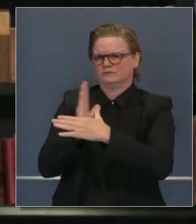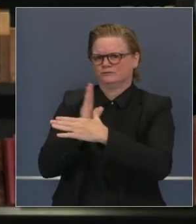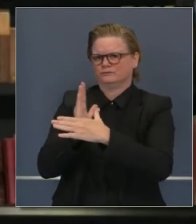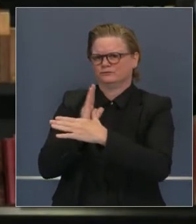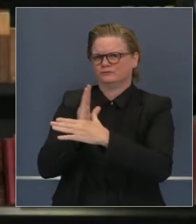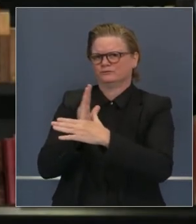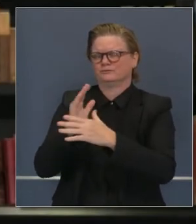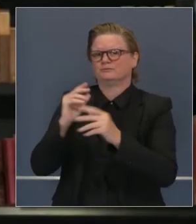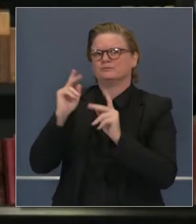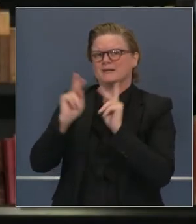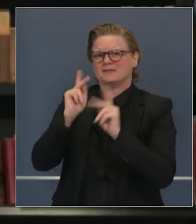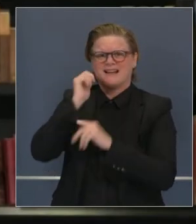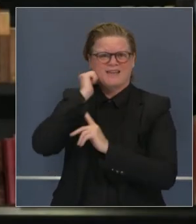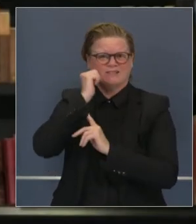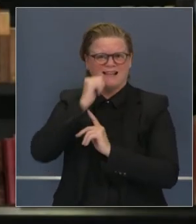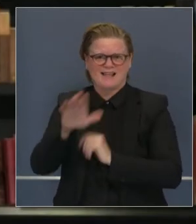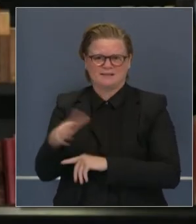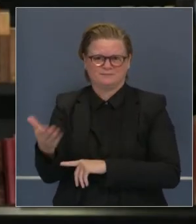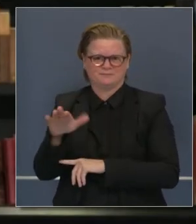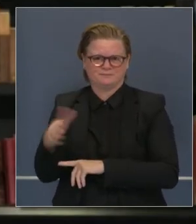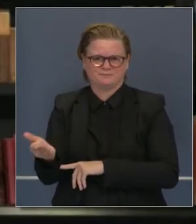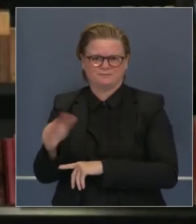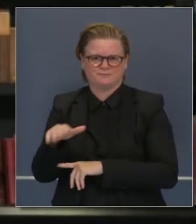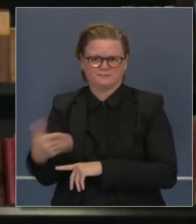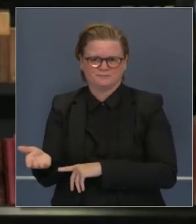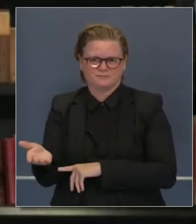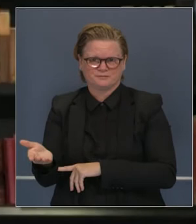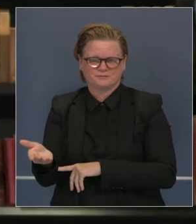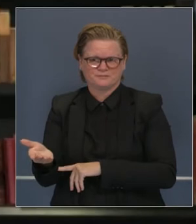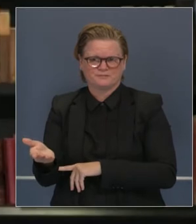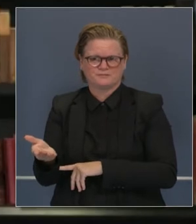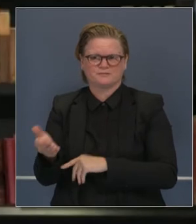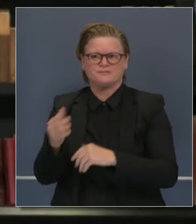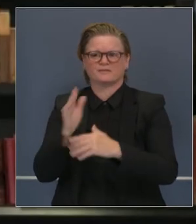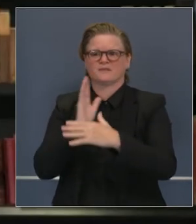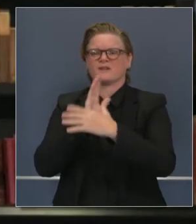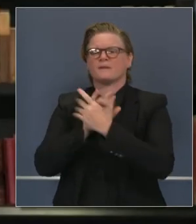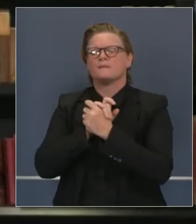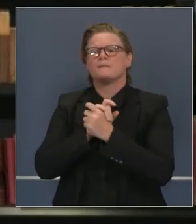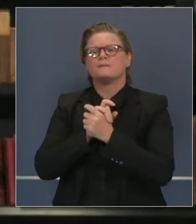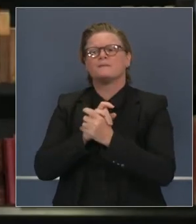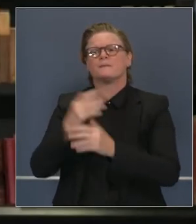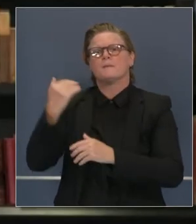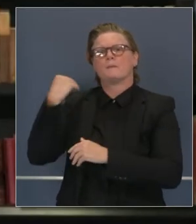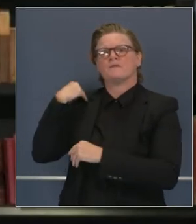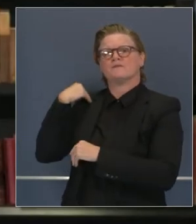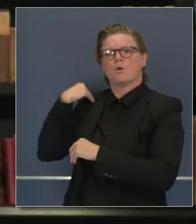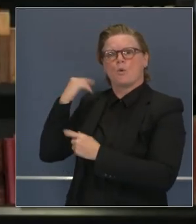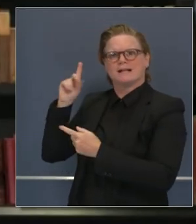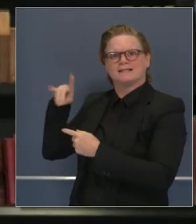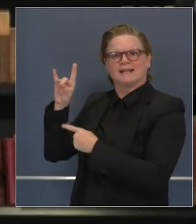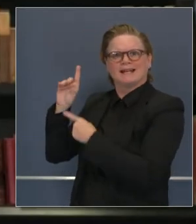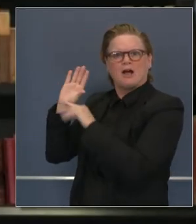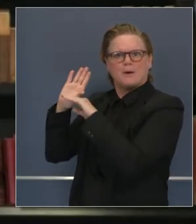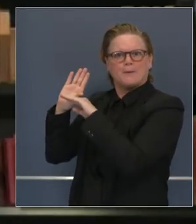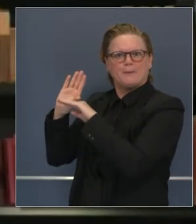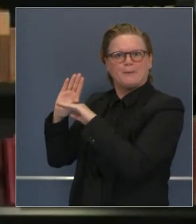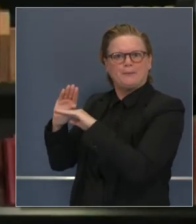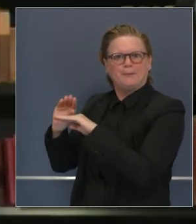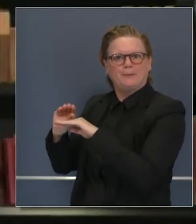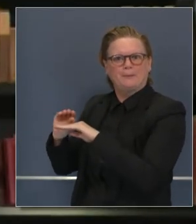índice de muertes asciende, no considerablemente, pero sí algo modestamente. Estaba bajando,